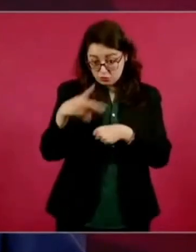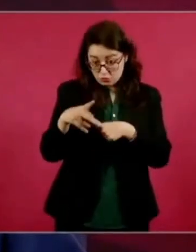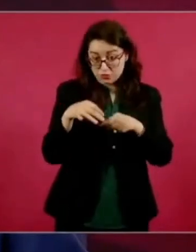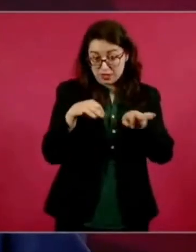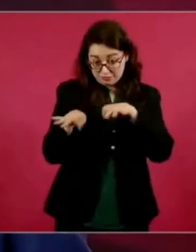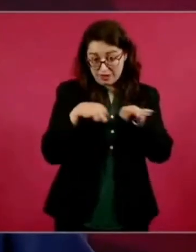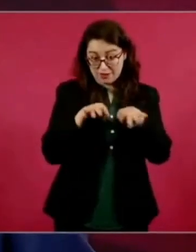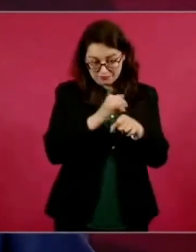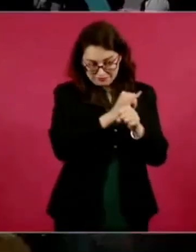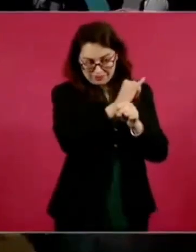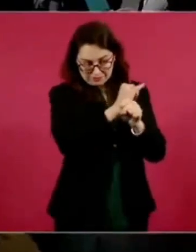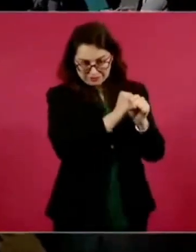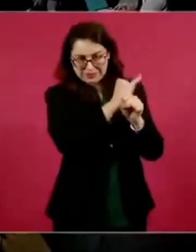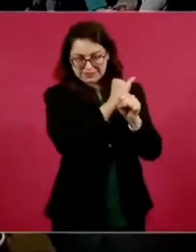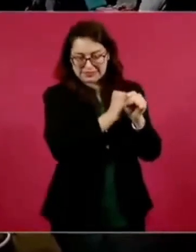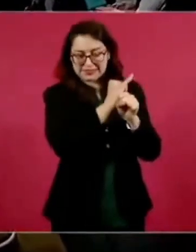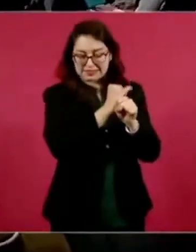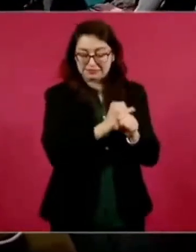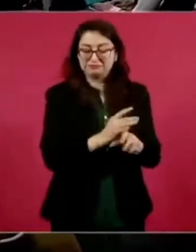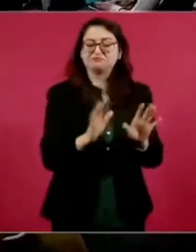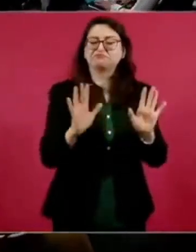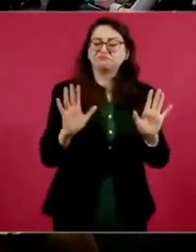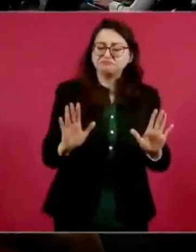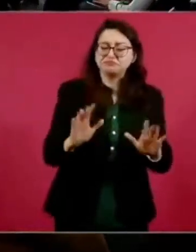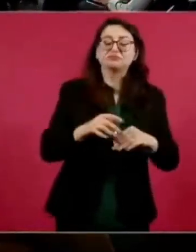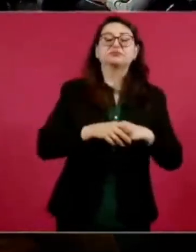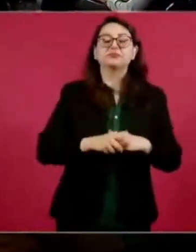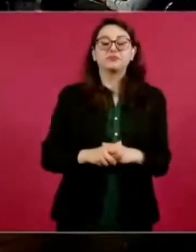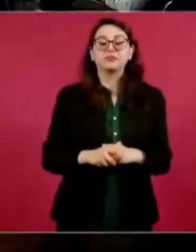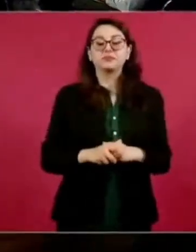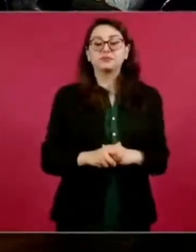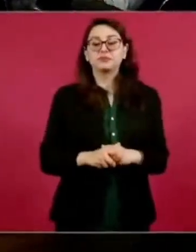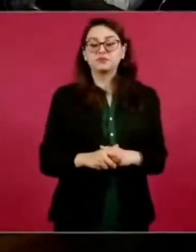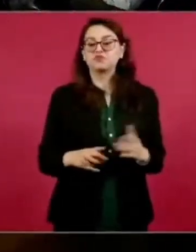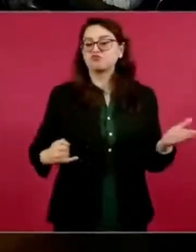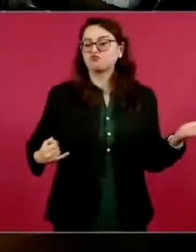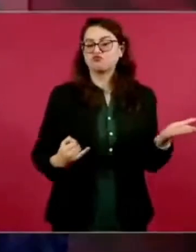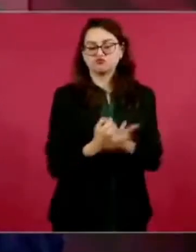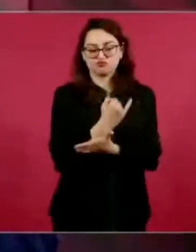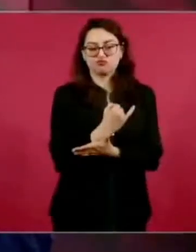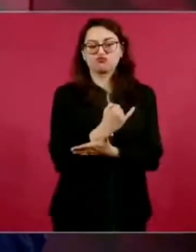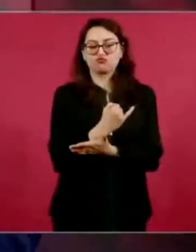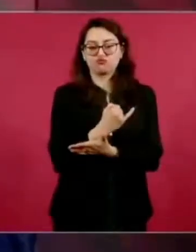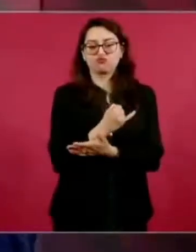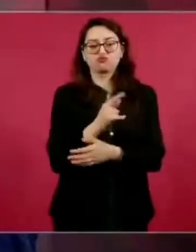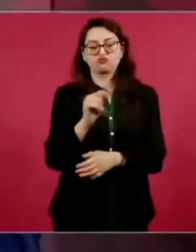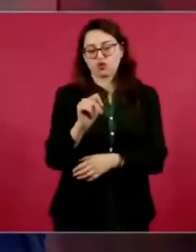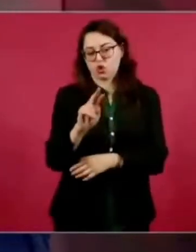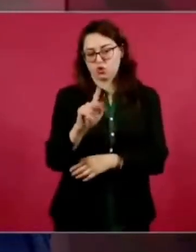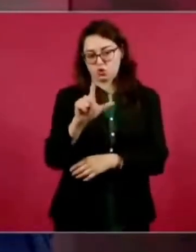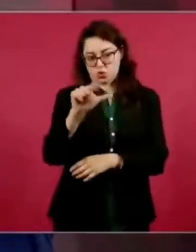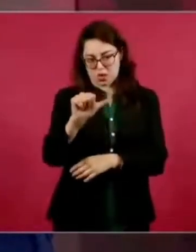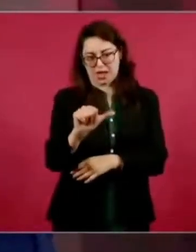El caso es que resuelven hacer la refinería en Hidalgo,